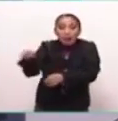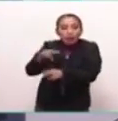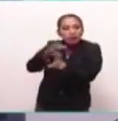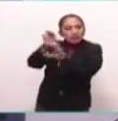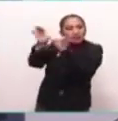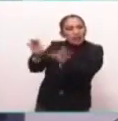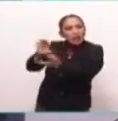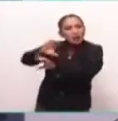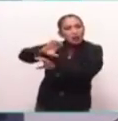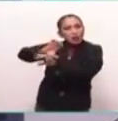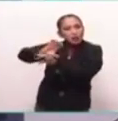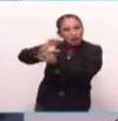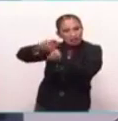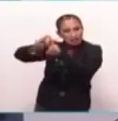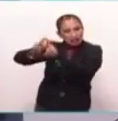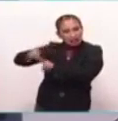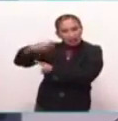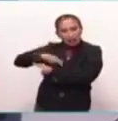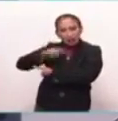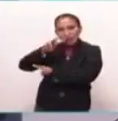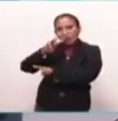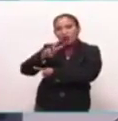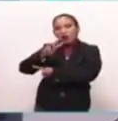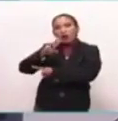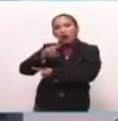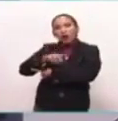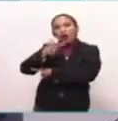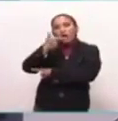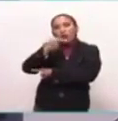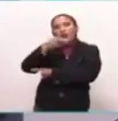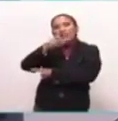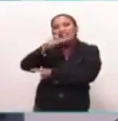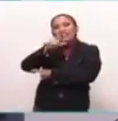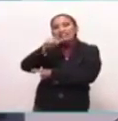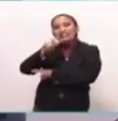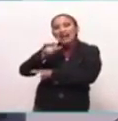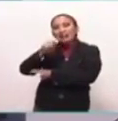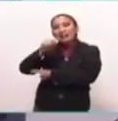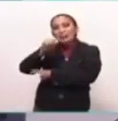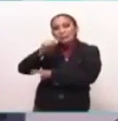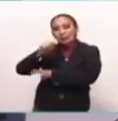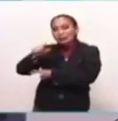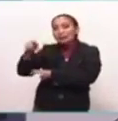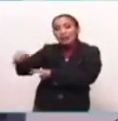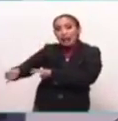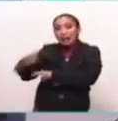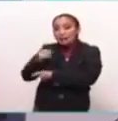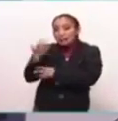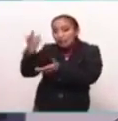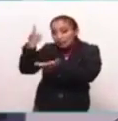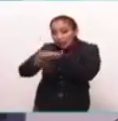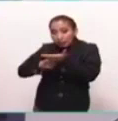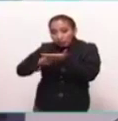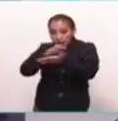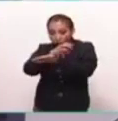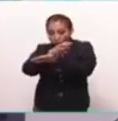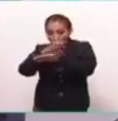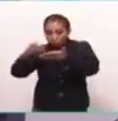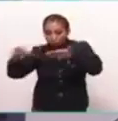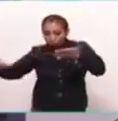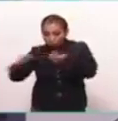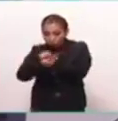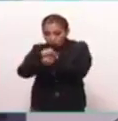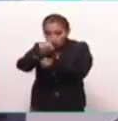Estrella, también conocido como Huixaltepel, o sea, el Cerro de los Huizaches, es que aparecen códices con su huizache.